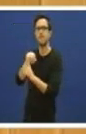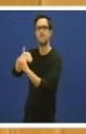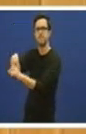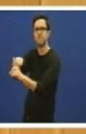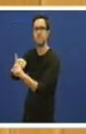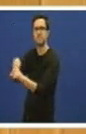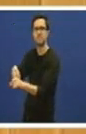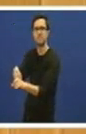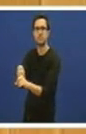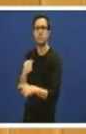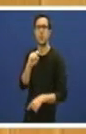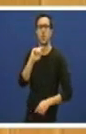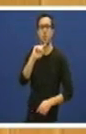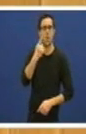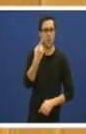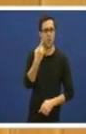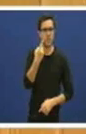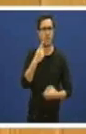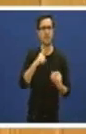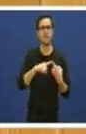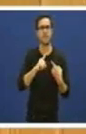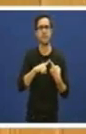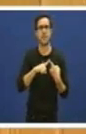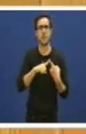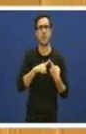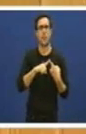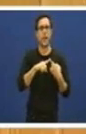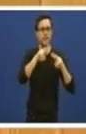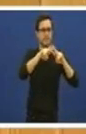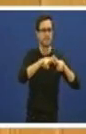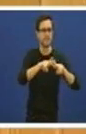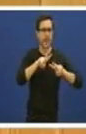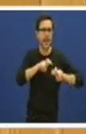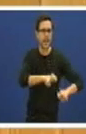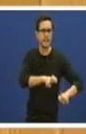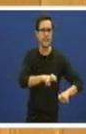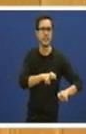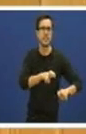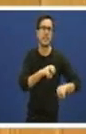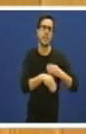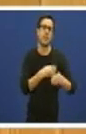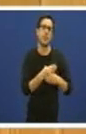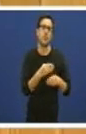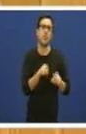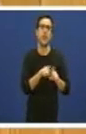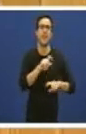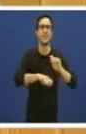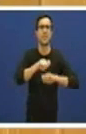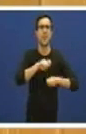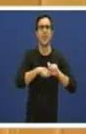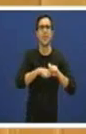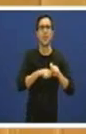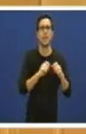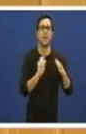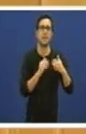unha análise que fixo a Federación de Metalúrxicos Europeos e que ella chamou declaración de